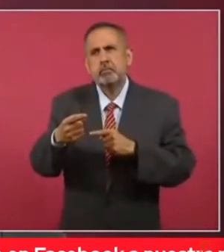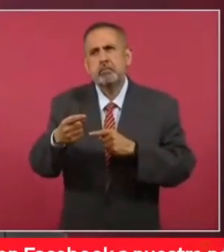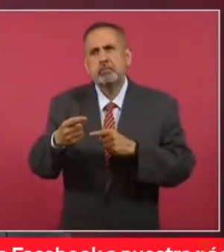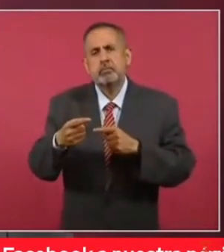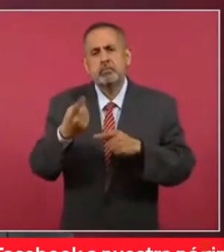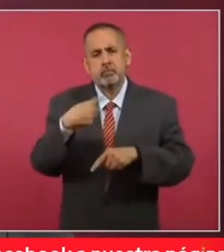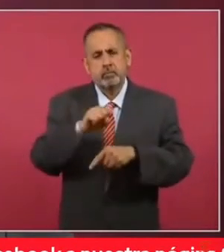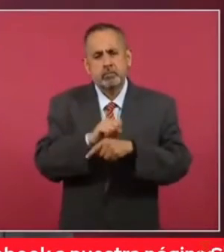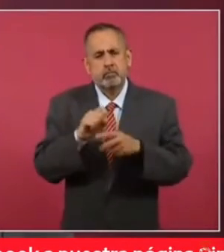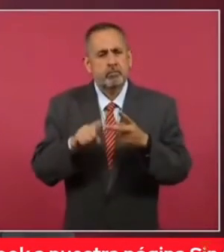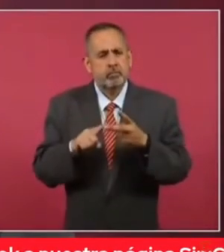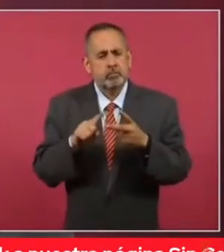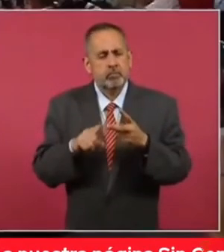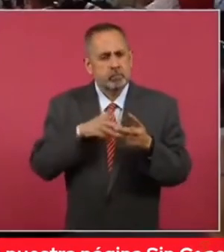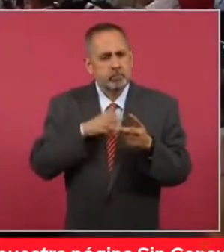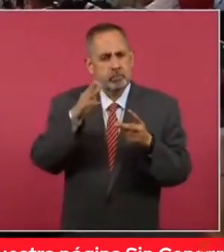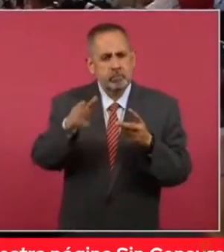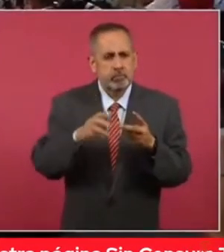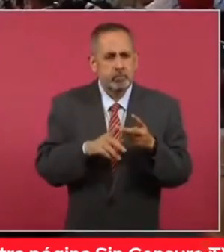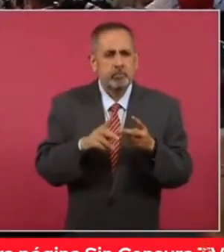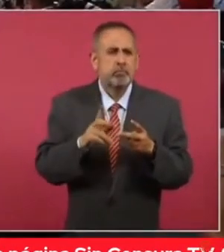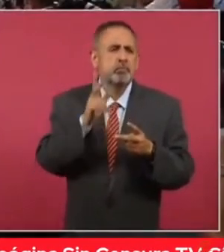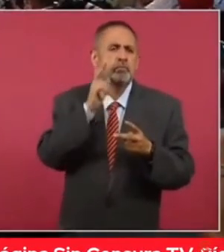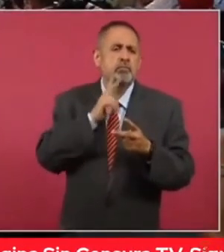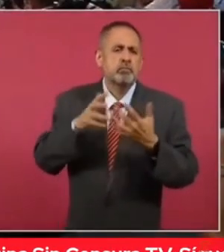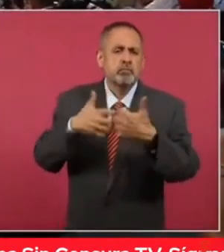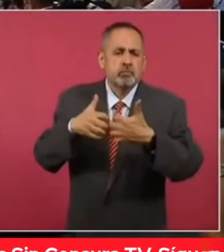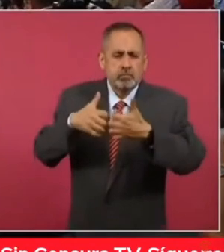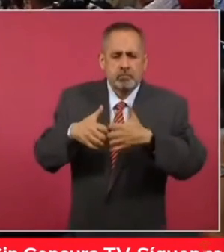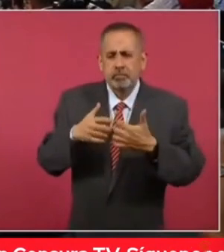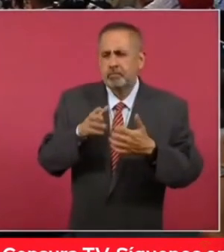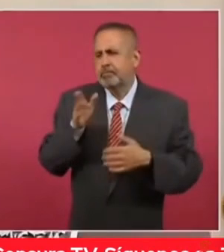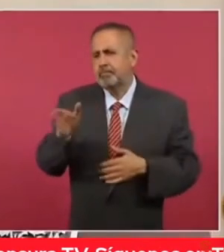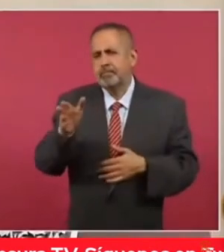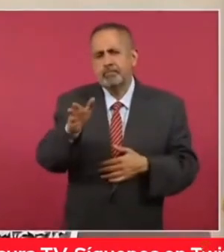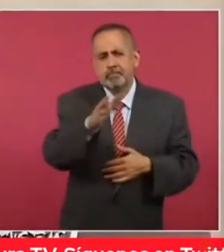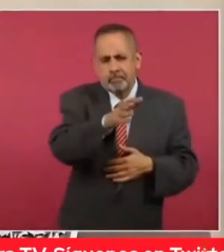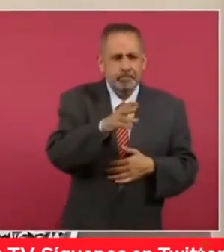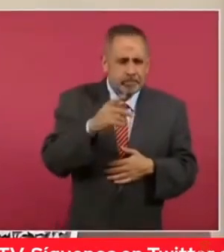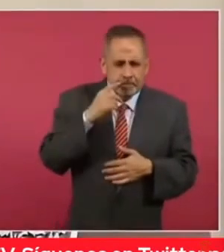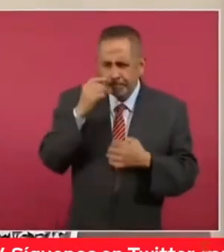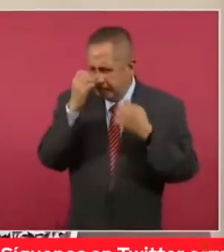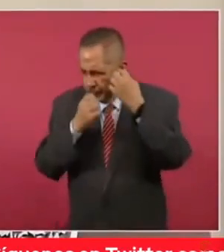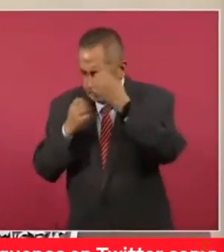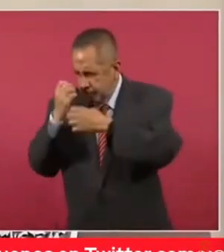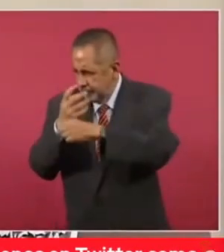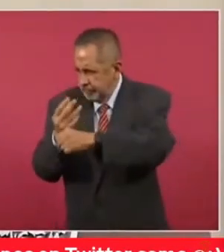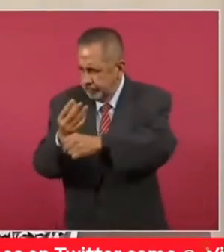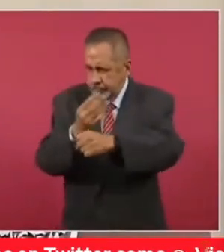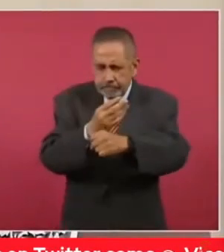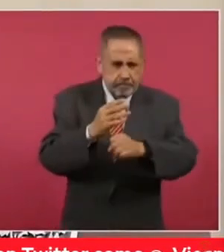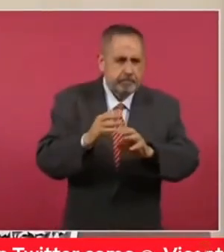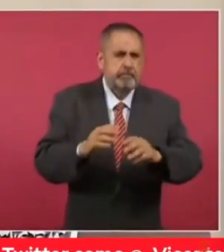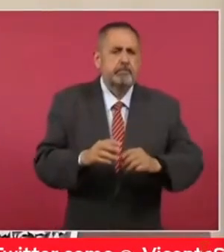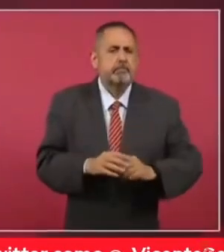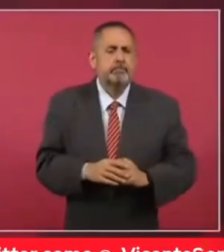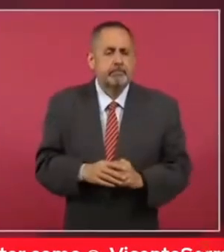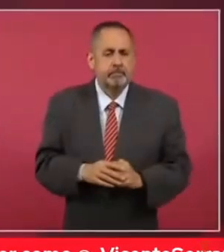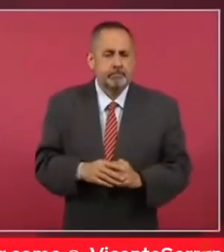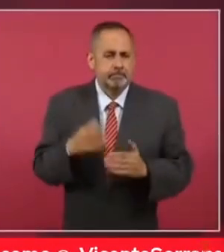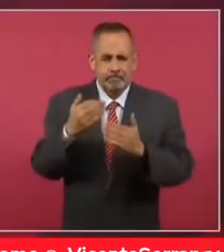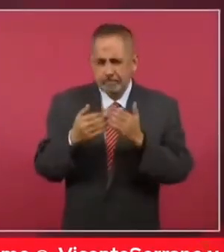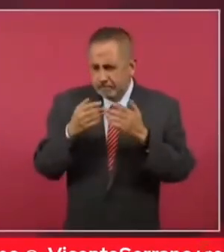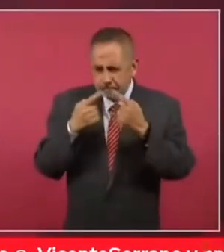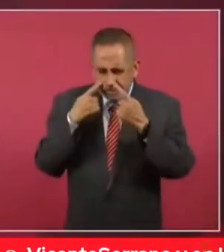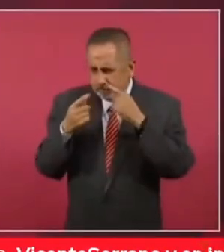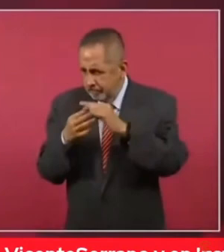visitar refinerías que estamos rehabilitando, que nos